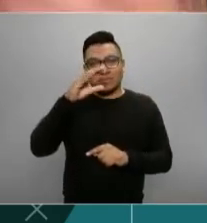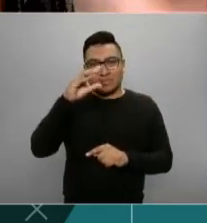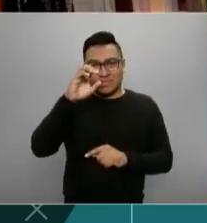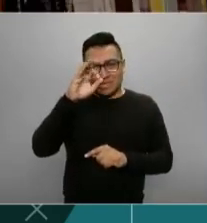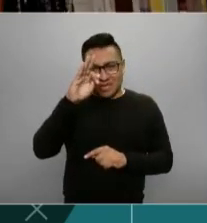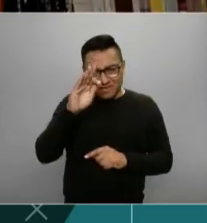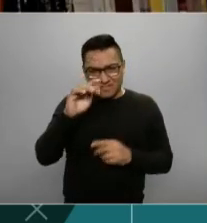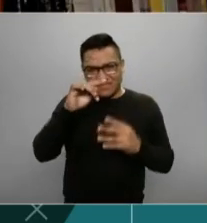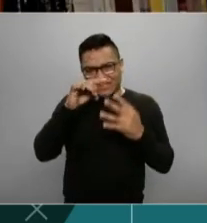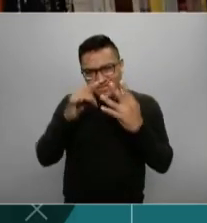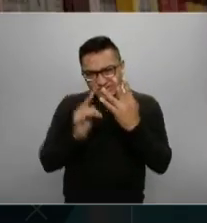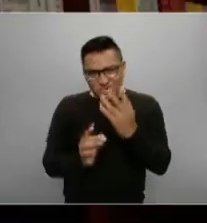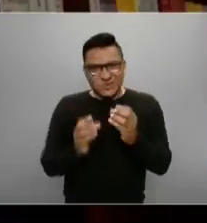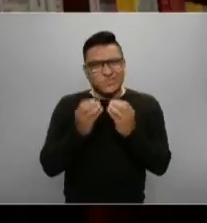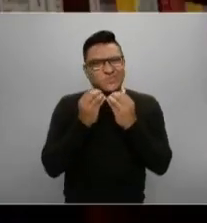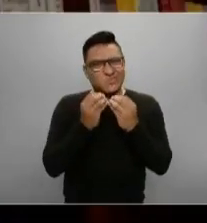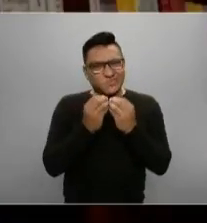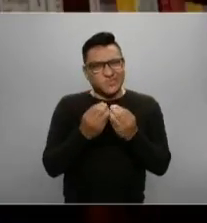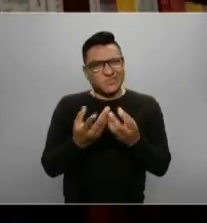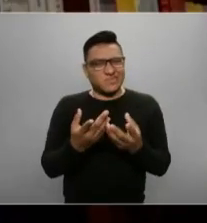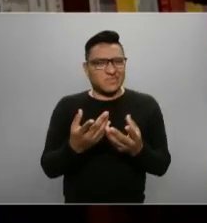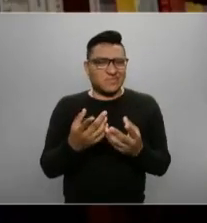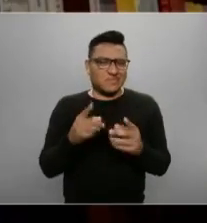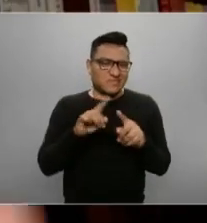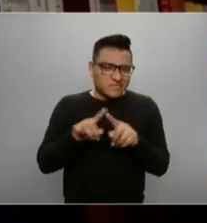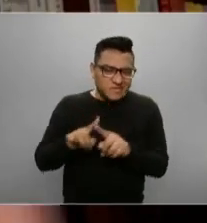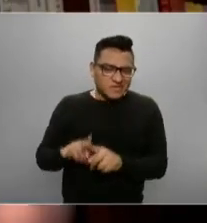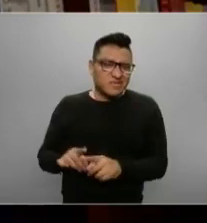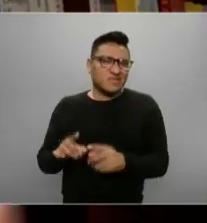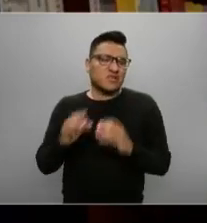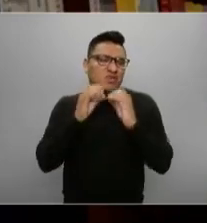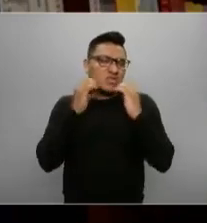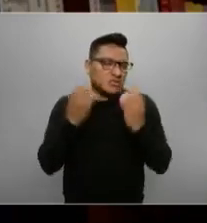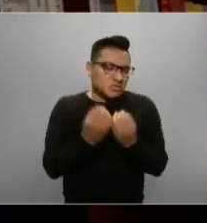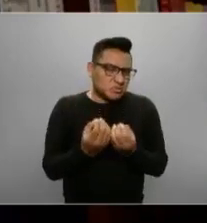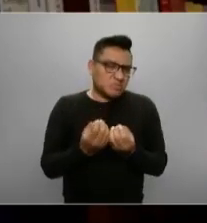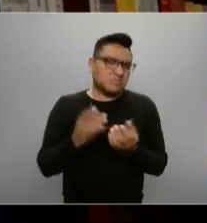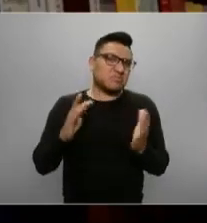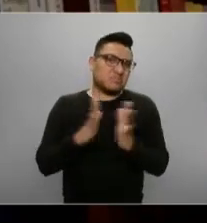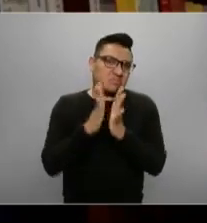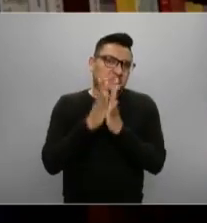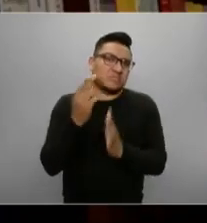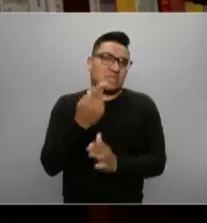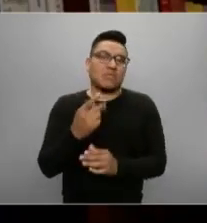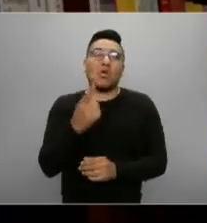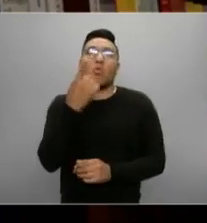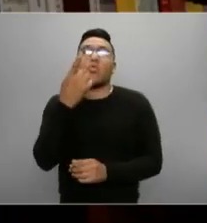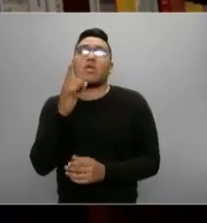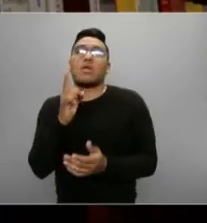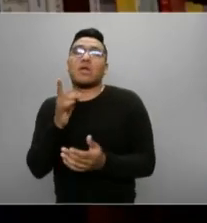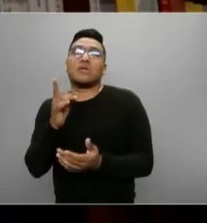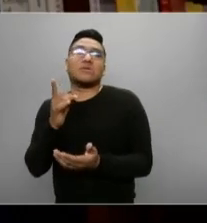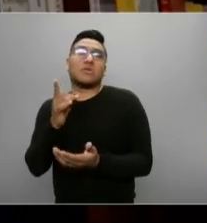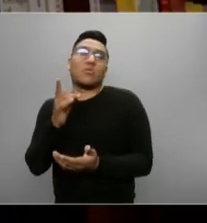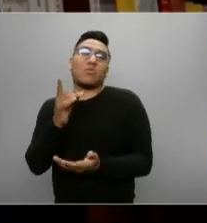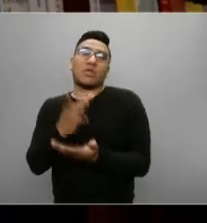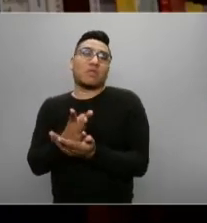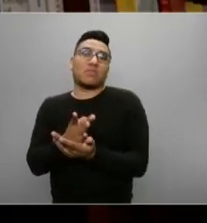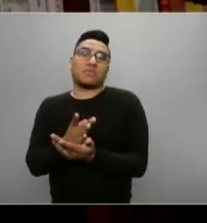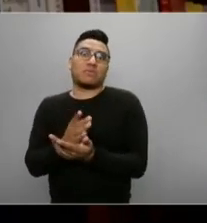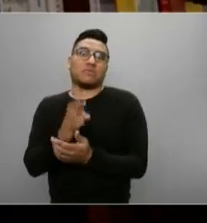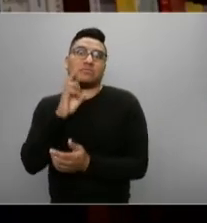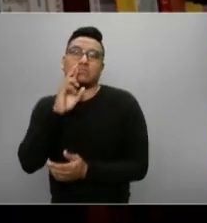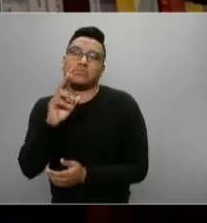PNUD, tiene que participar muchas agencias, porque no es un asunto que una sola pueda resolver todo. Si queremos